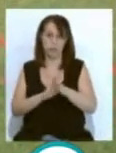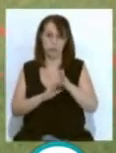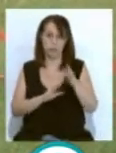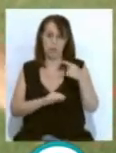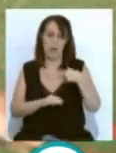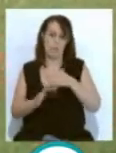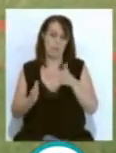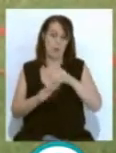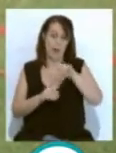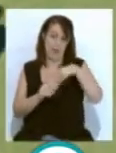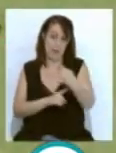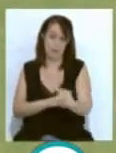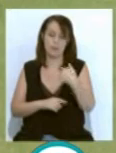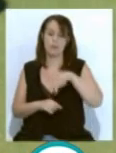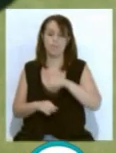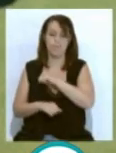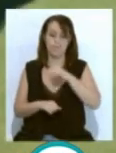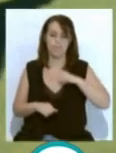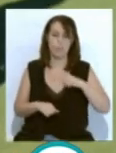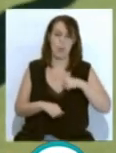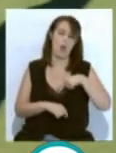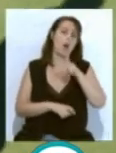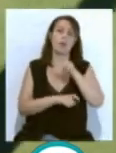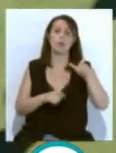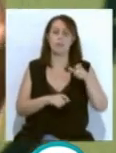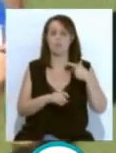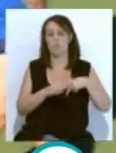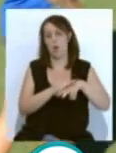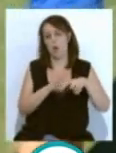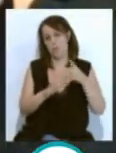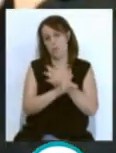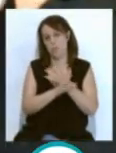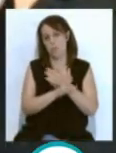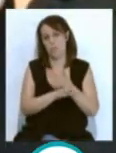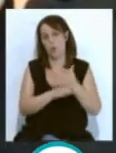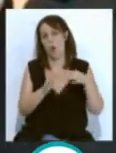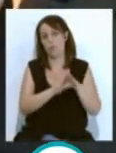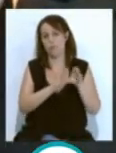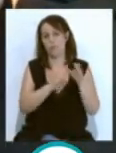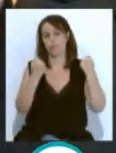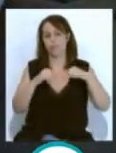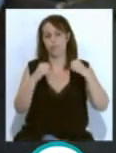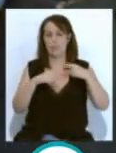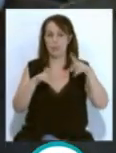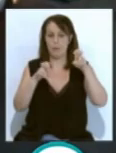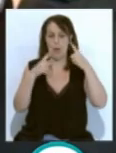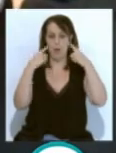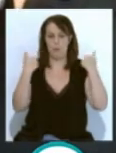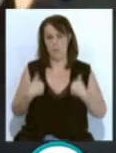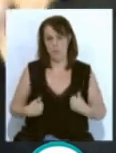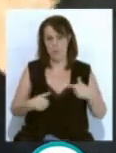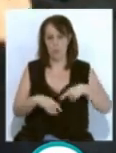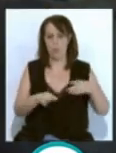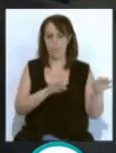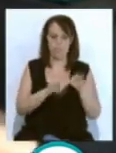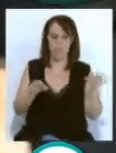próxima temporada. De manera individual, los hombres de Álvaro Cervera siguieron la puesta a punto en cuanto al aspecto físico, con una sesión dirigida por